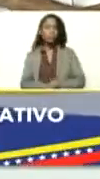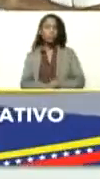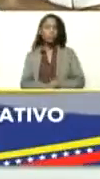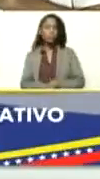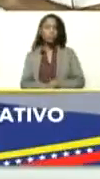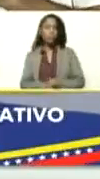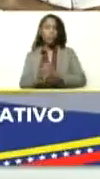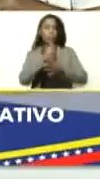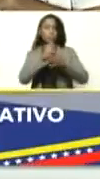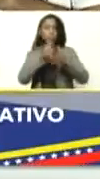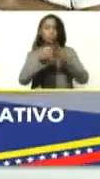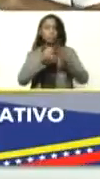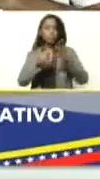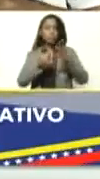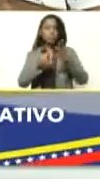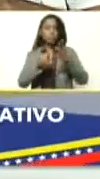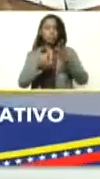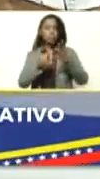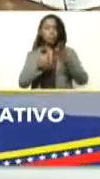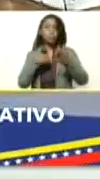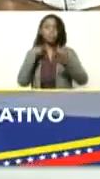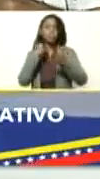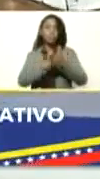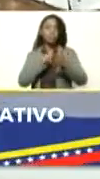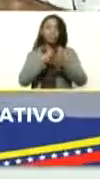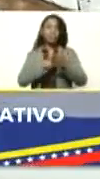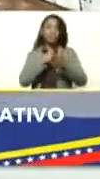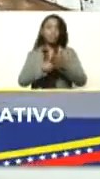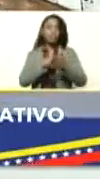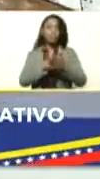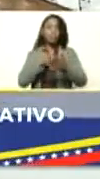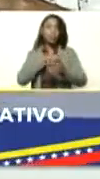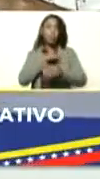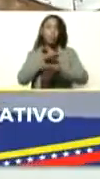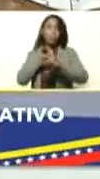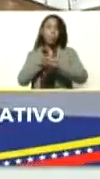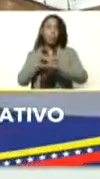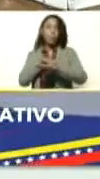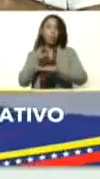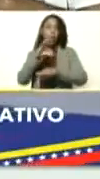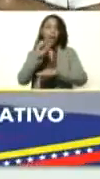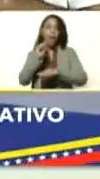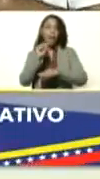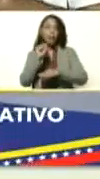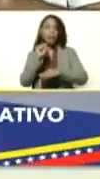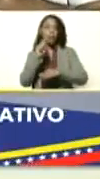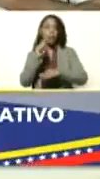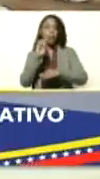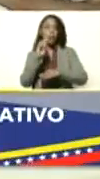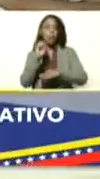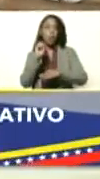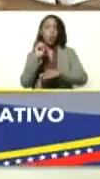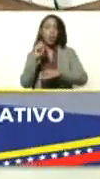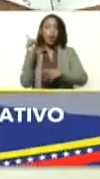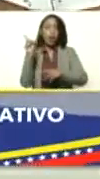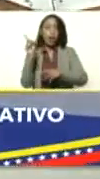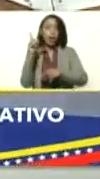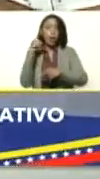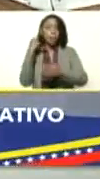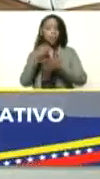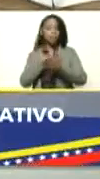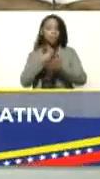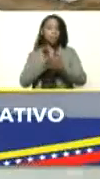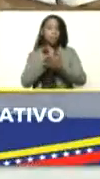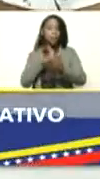los lineamientos que de manera constante nuestro ministro castro sotelo ha estado insistiendo